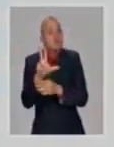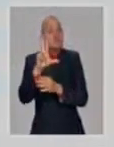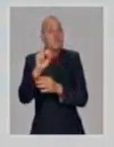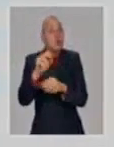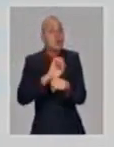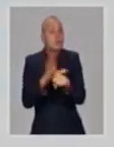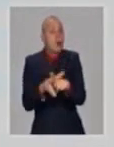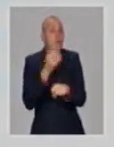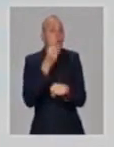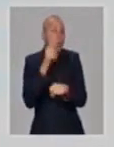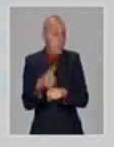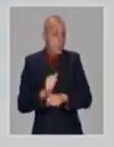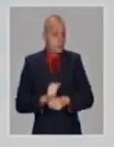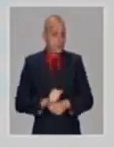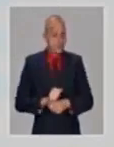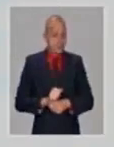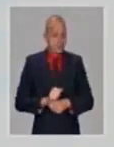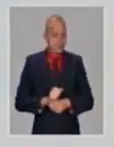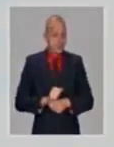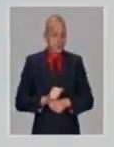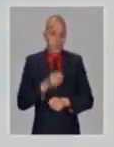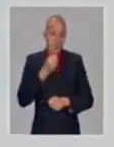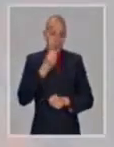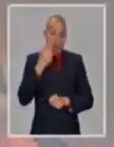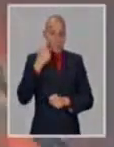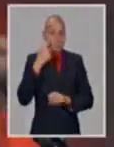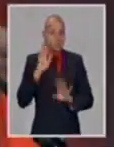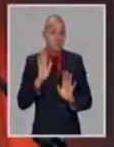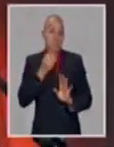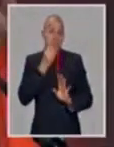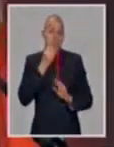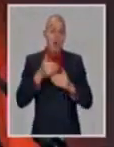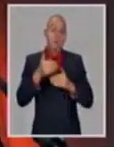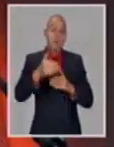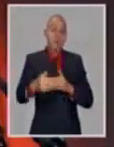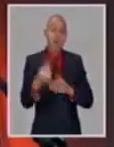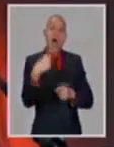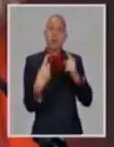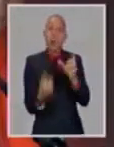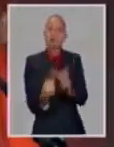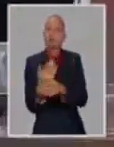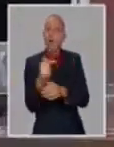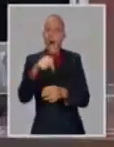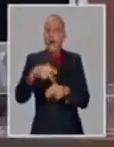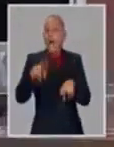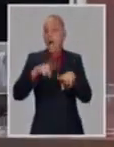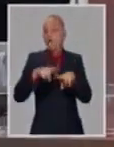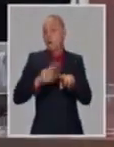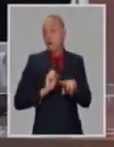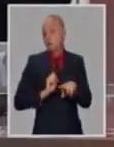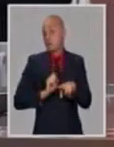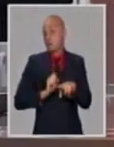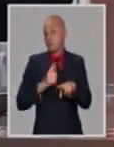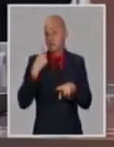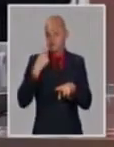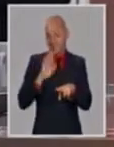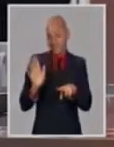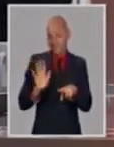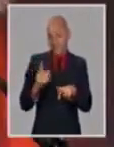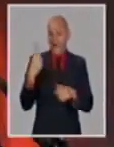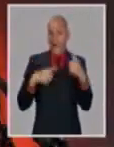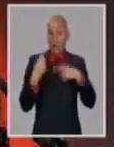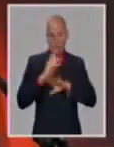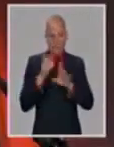además de la nomenclatura oficial, uno diga, bueno, esta quizás sea la variante de La Habana. Son variantes identificadas. las hemos visto